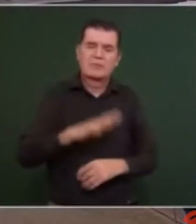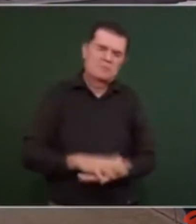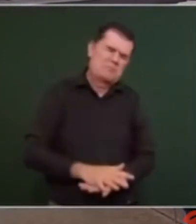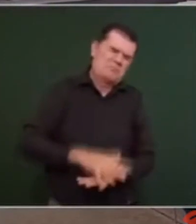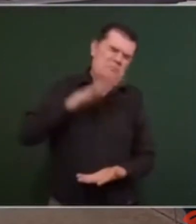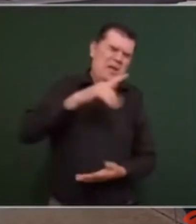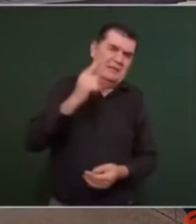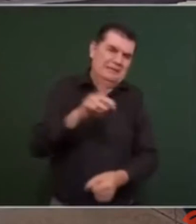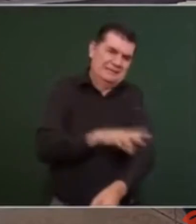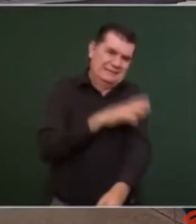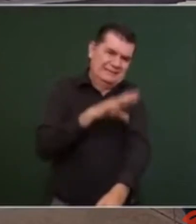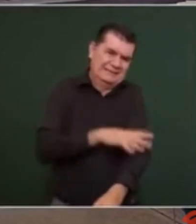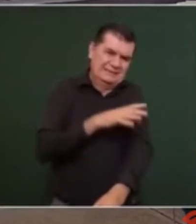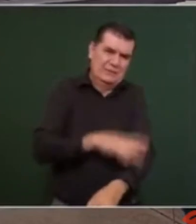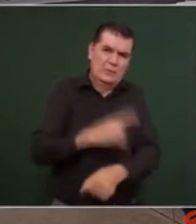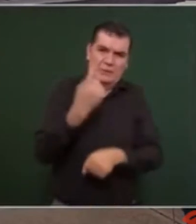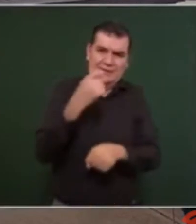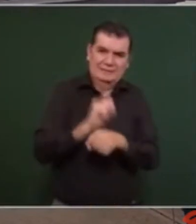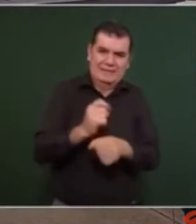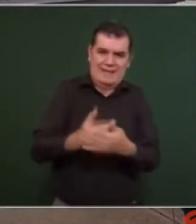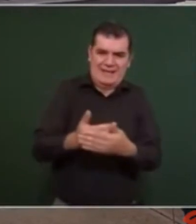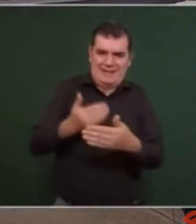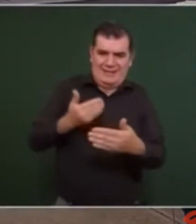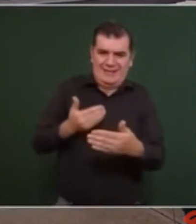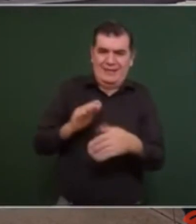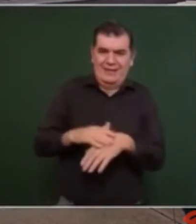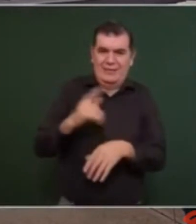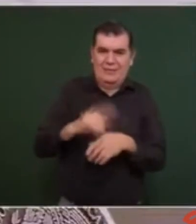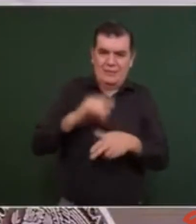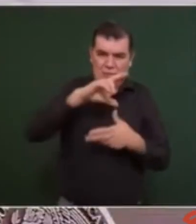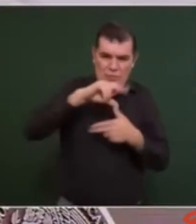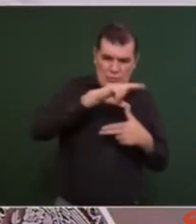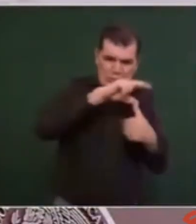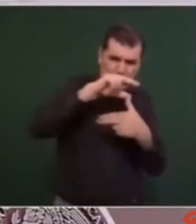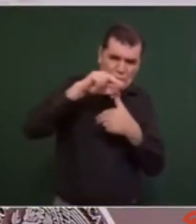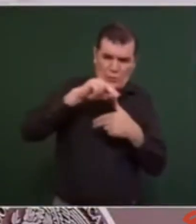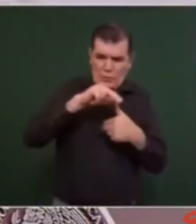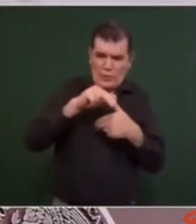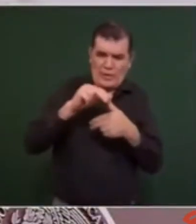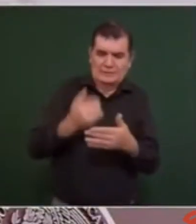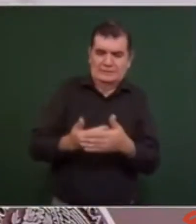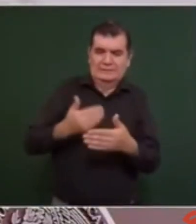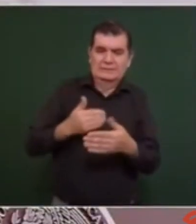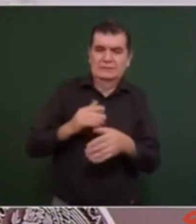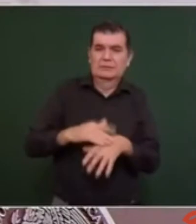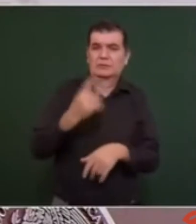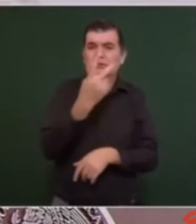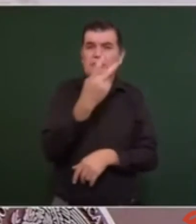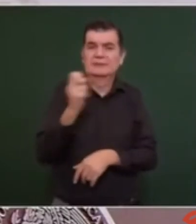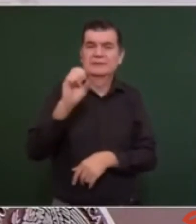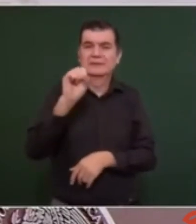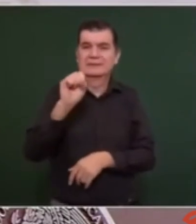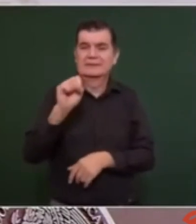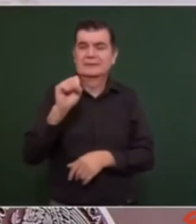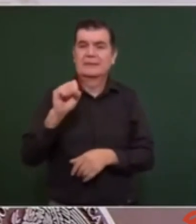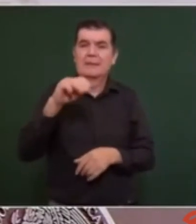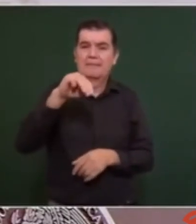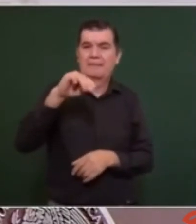máxima de energía eléctrica una semana antes del huracán Otis fue de 260